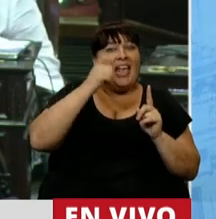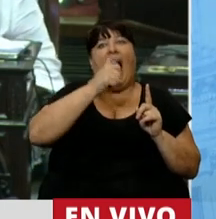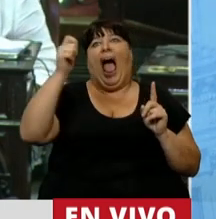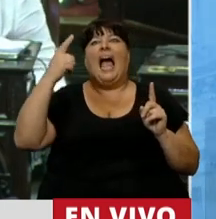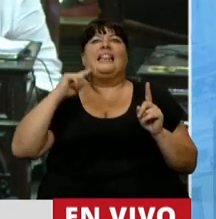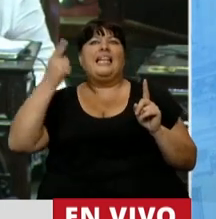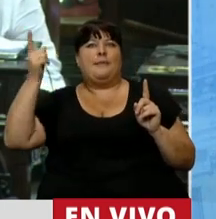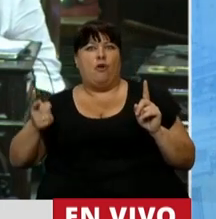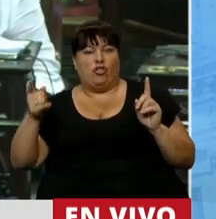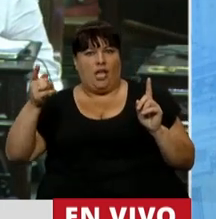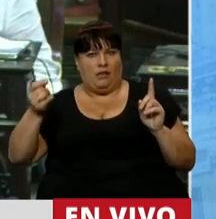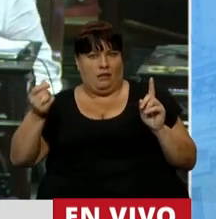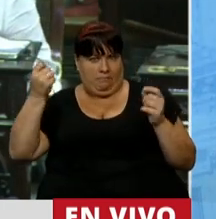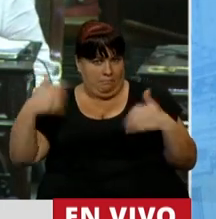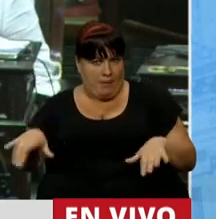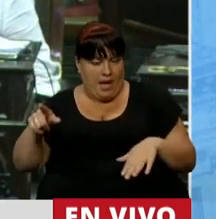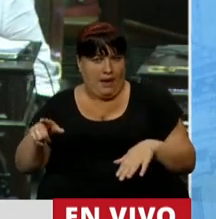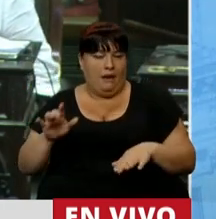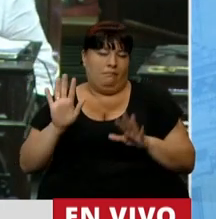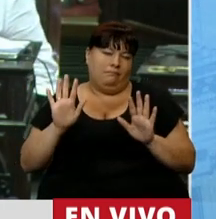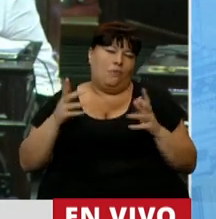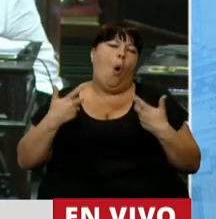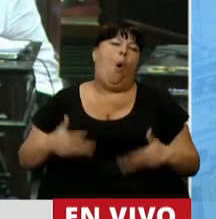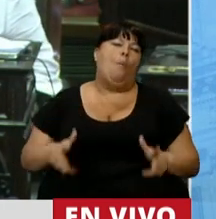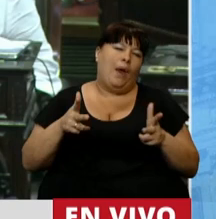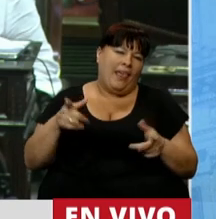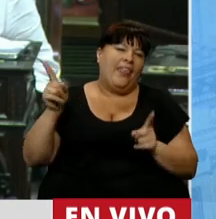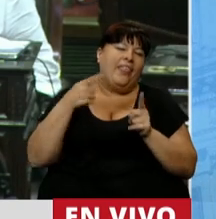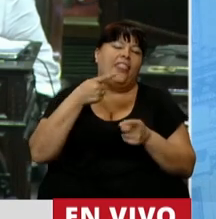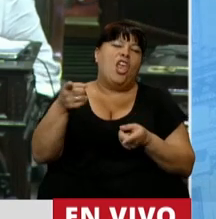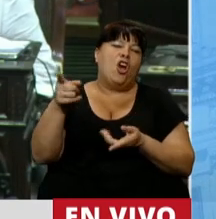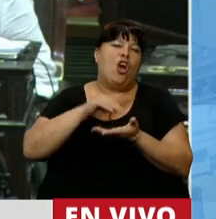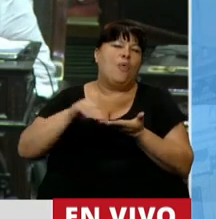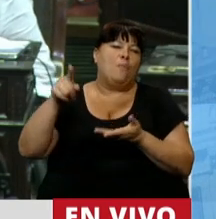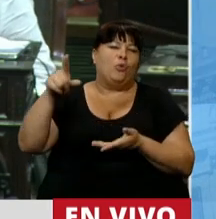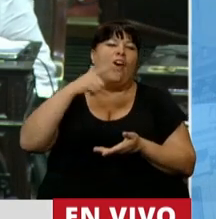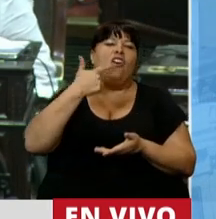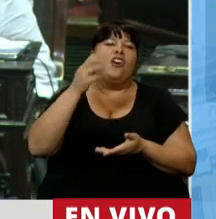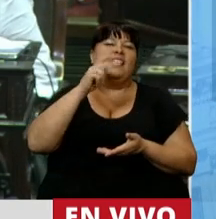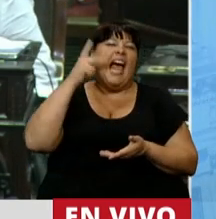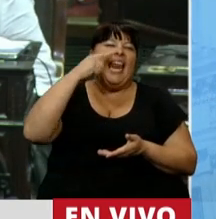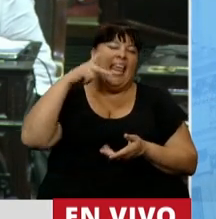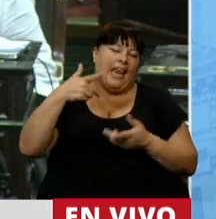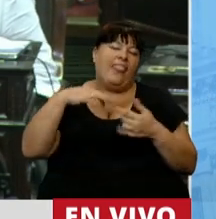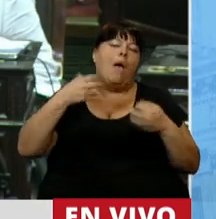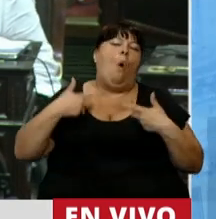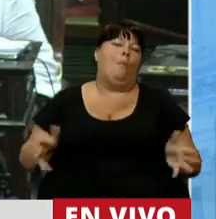13%. O sea, humildad, señores, como dijo el doctor Sargini, humildad.